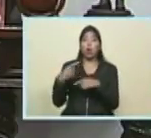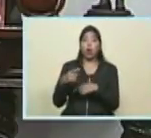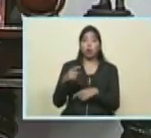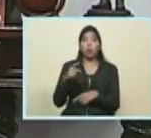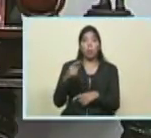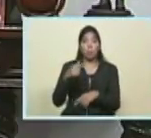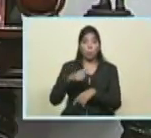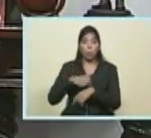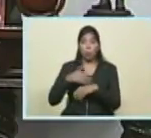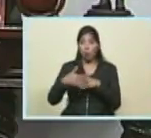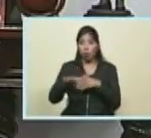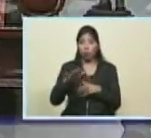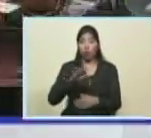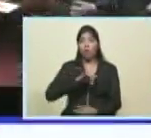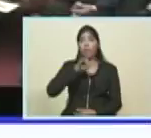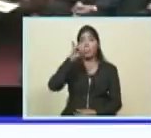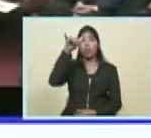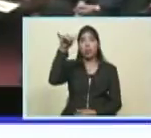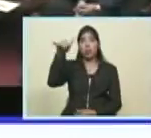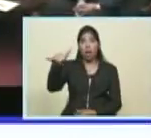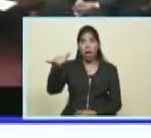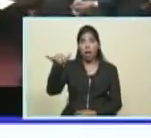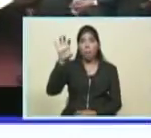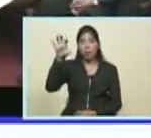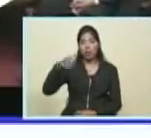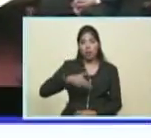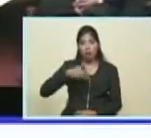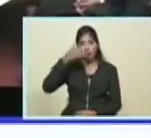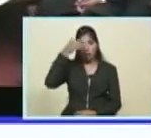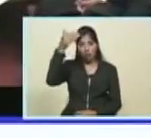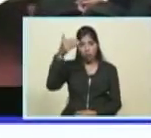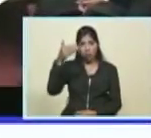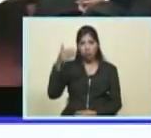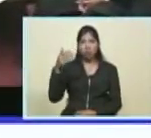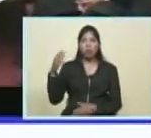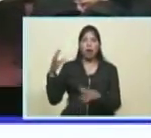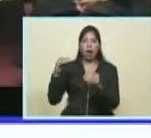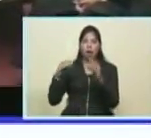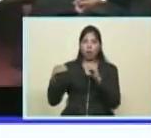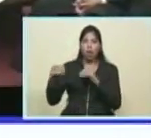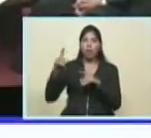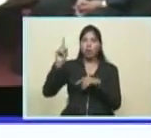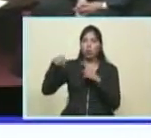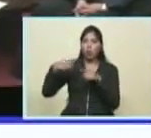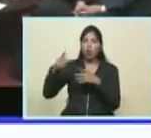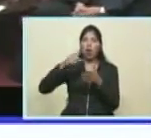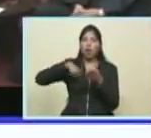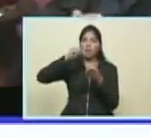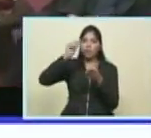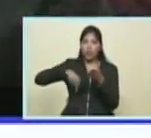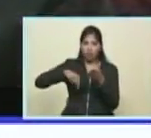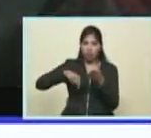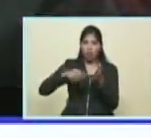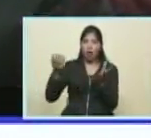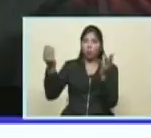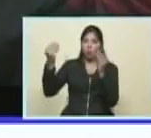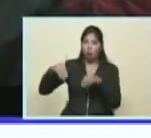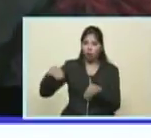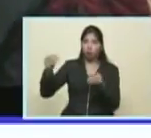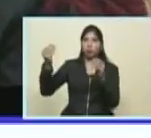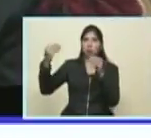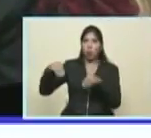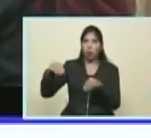desarrollando la Comisión Mixta de Cooperación Estratégica y firmando nuevos acuerdos para seguir